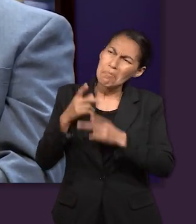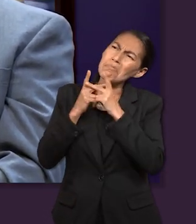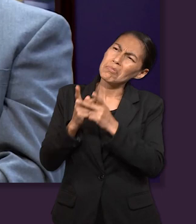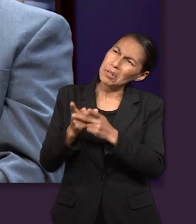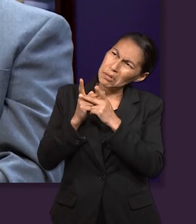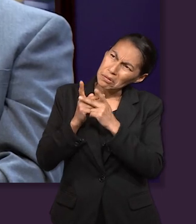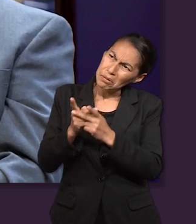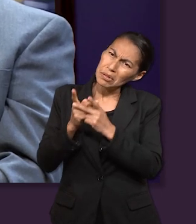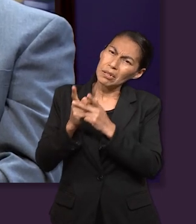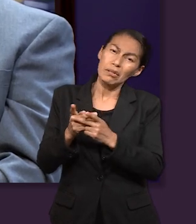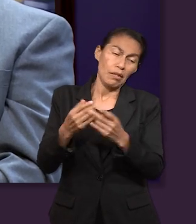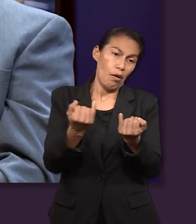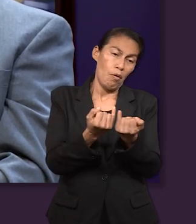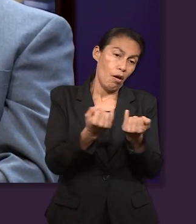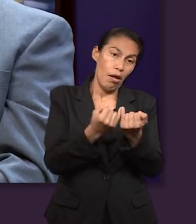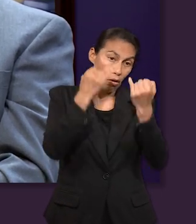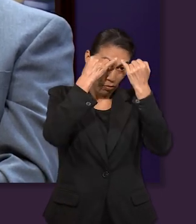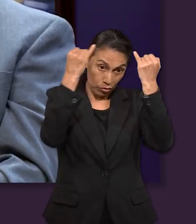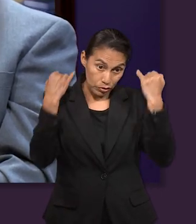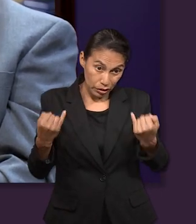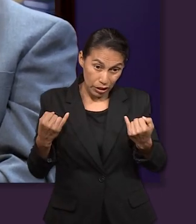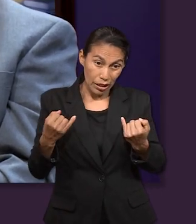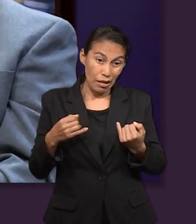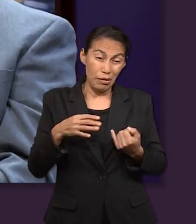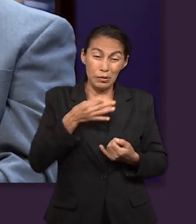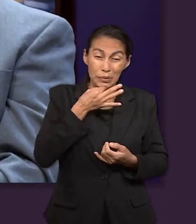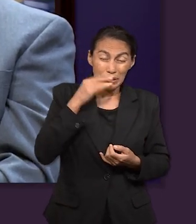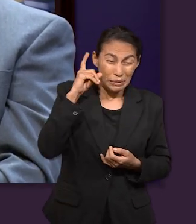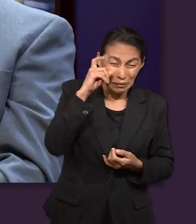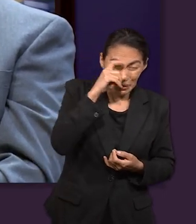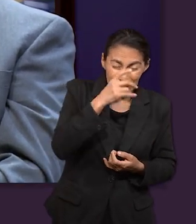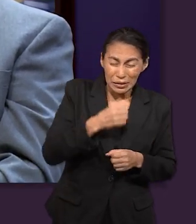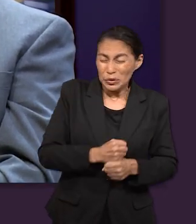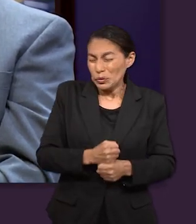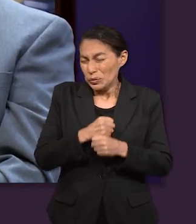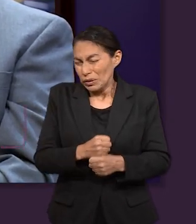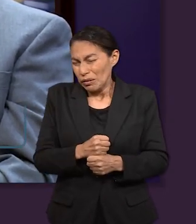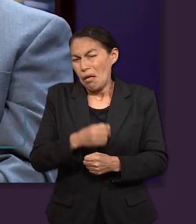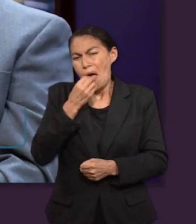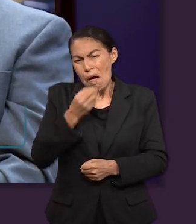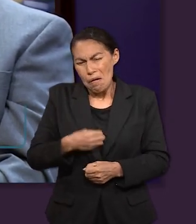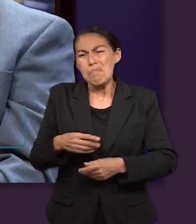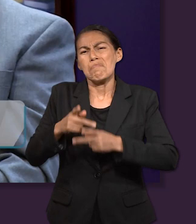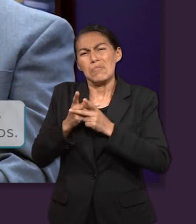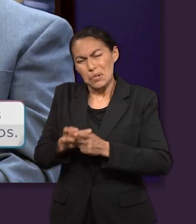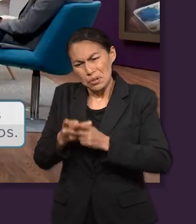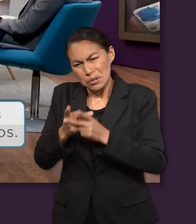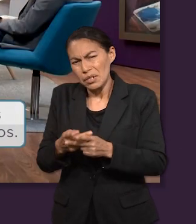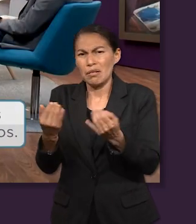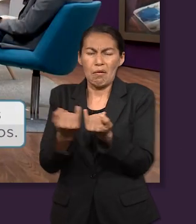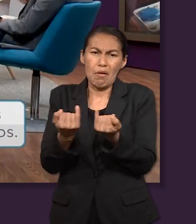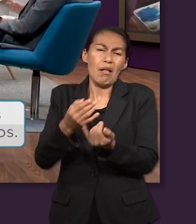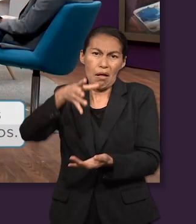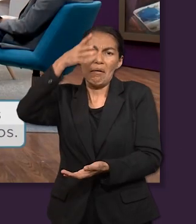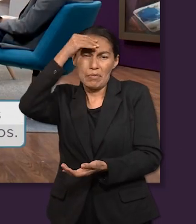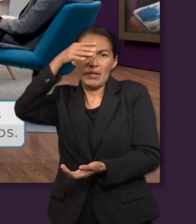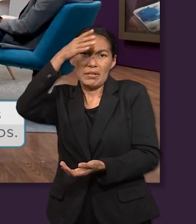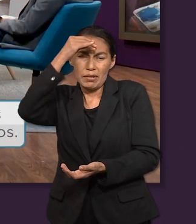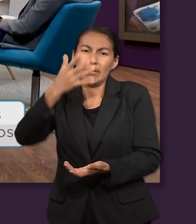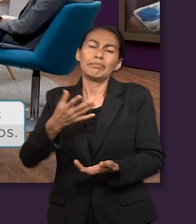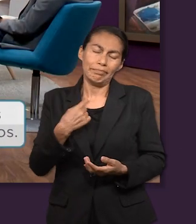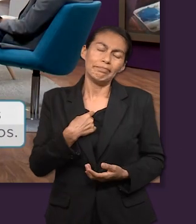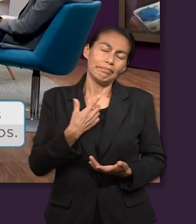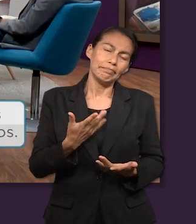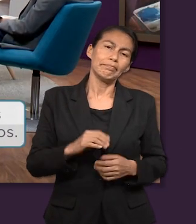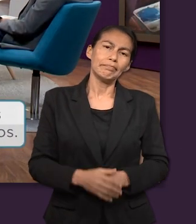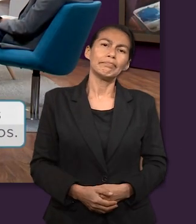tener paciencia, porque José yo creo que tuvo mucha paciencia para aguantar en los momentos difíciles, no dejar de confiar en Dios, son